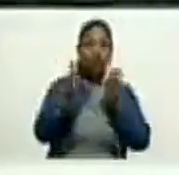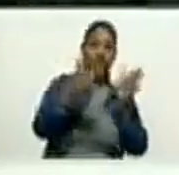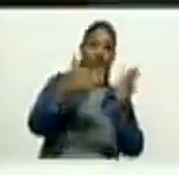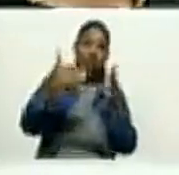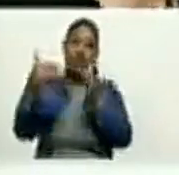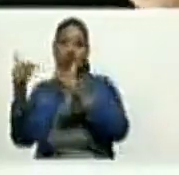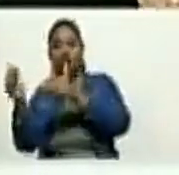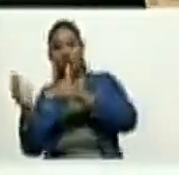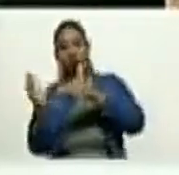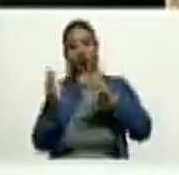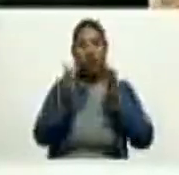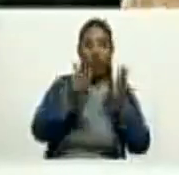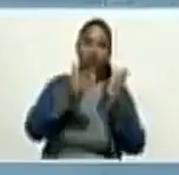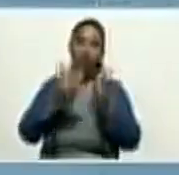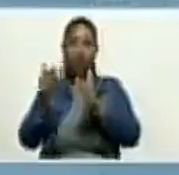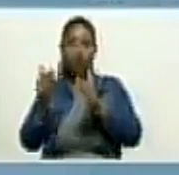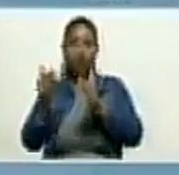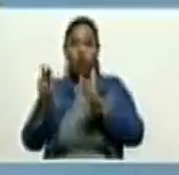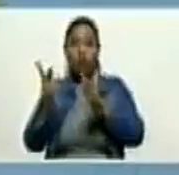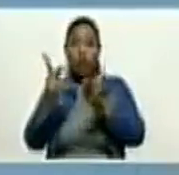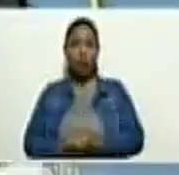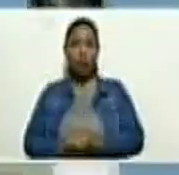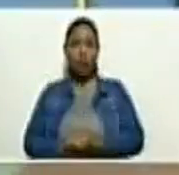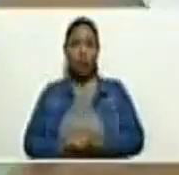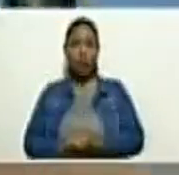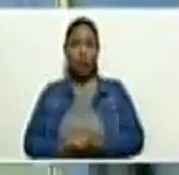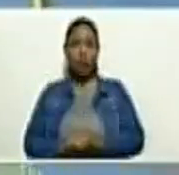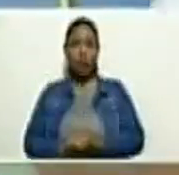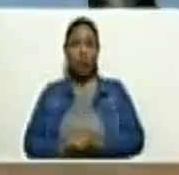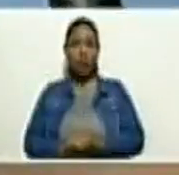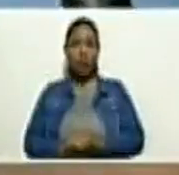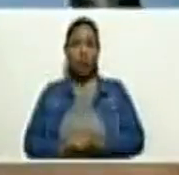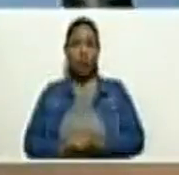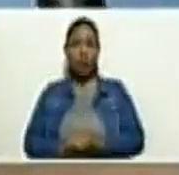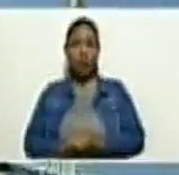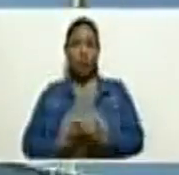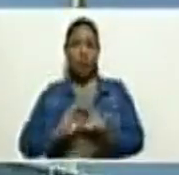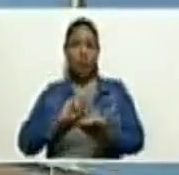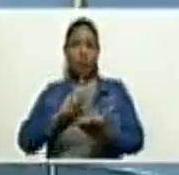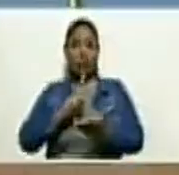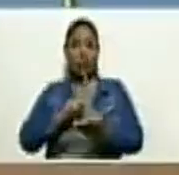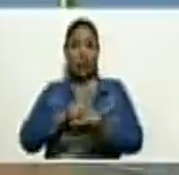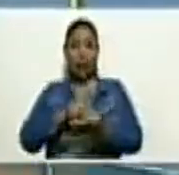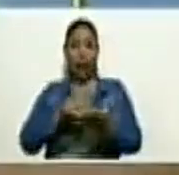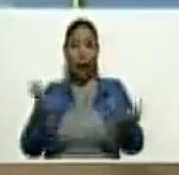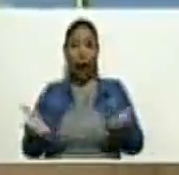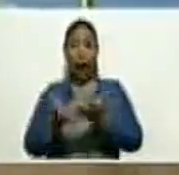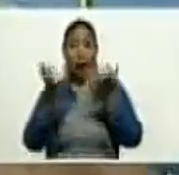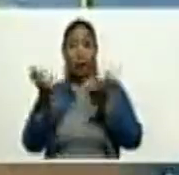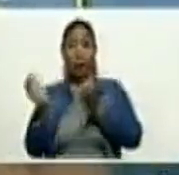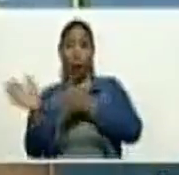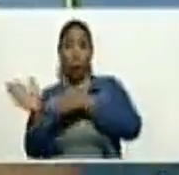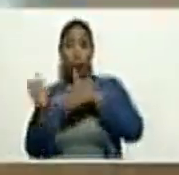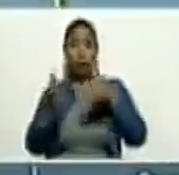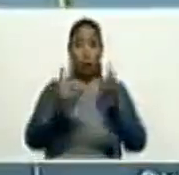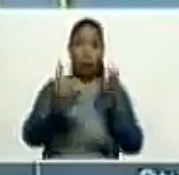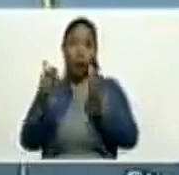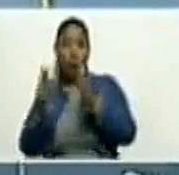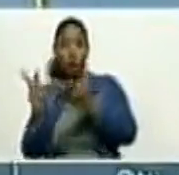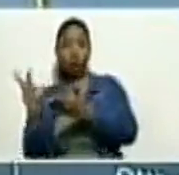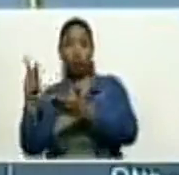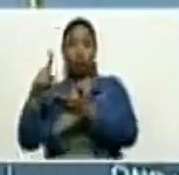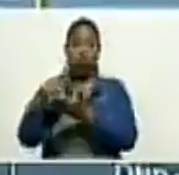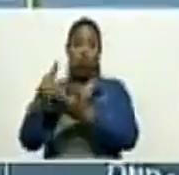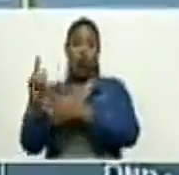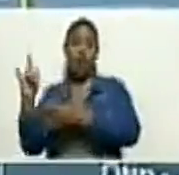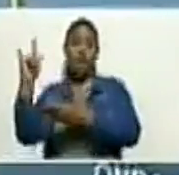¿Qué sucede cuando llegan las ondas tropicales a Venezuela? Es decir, llega la onda tropical, la zona de convergencia complementa